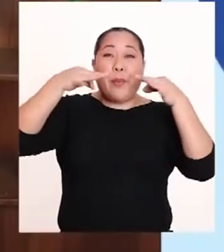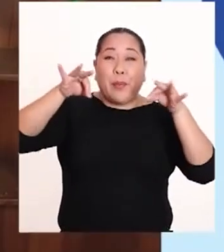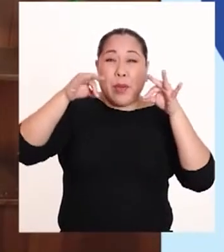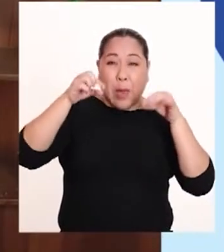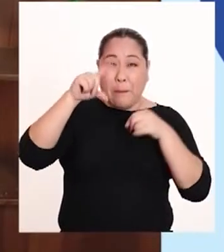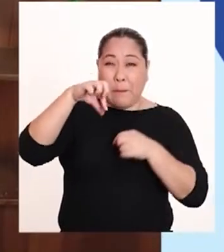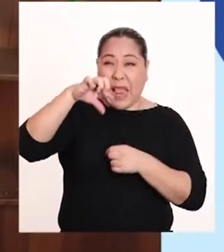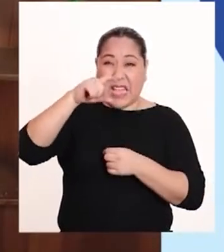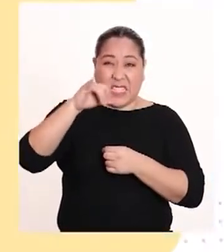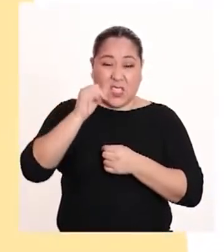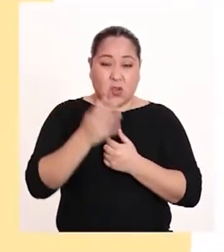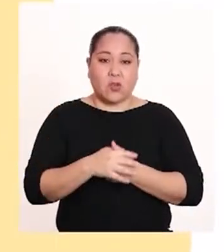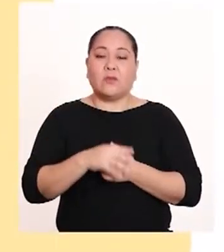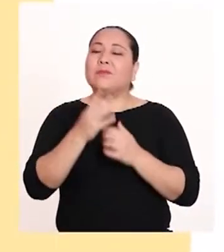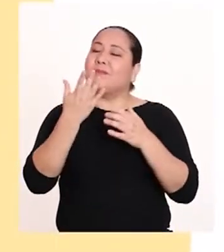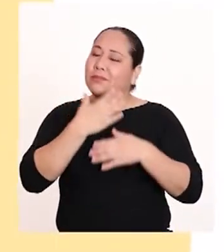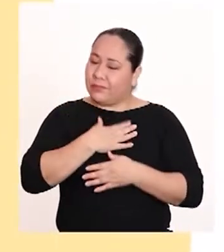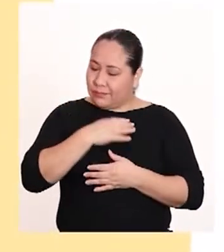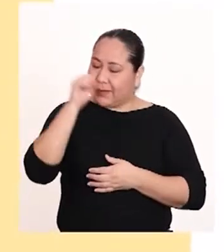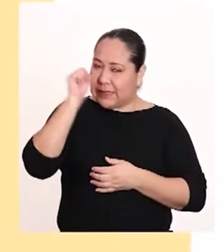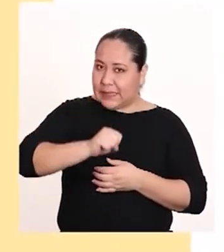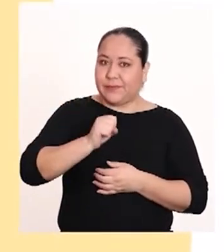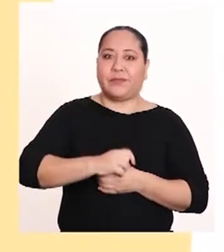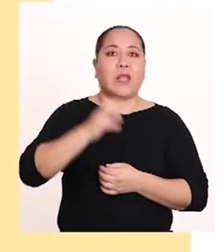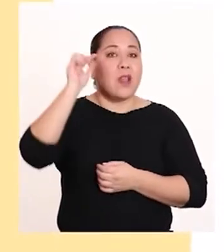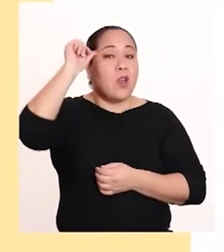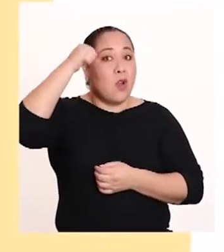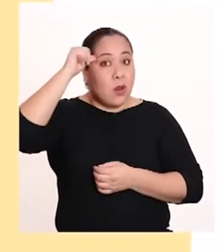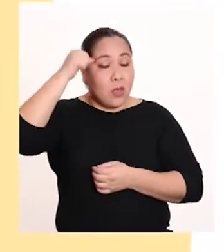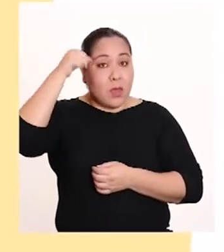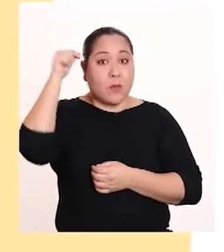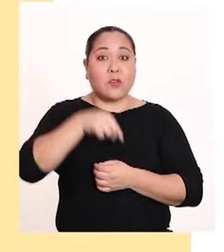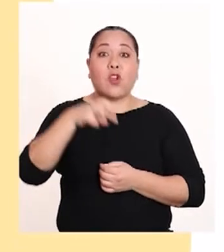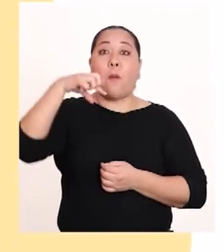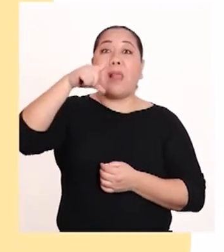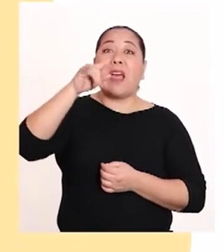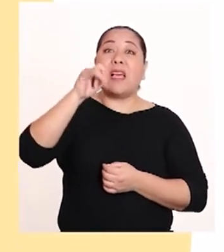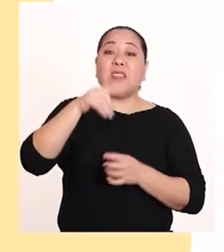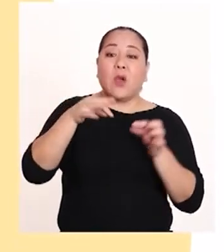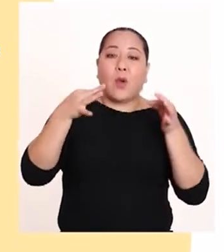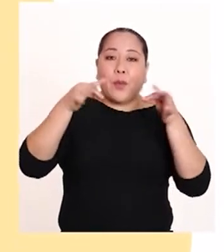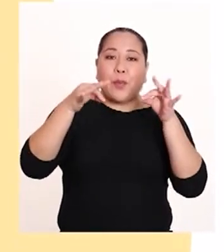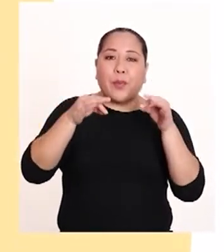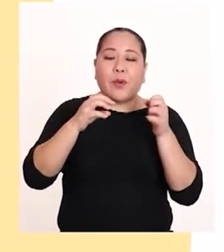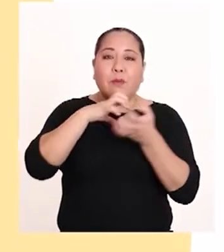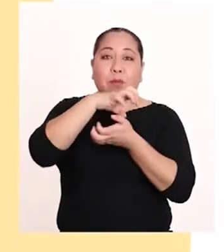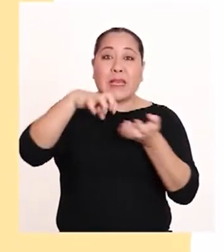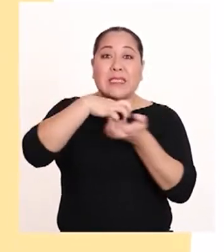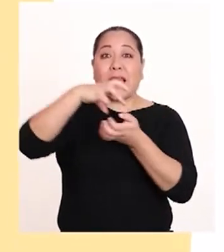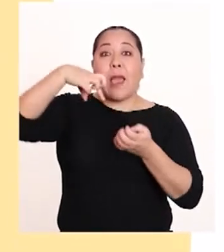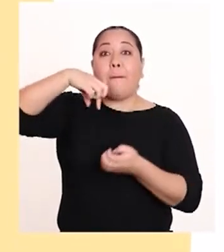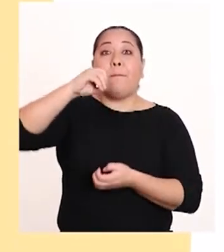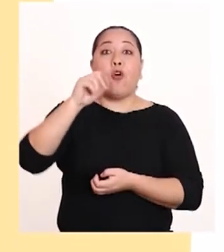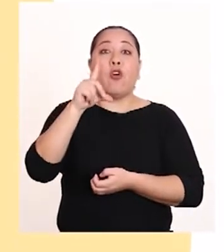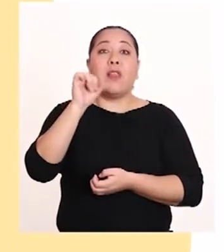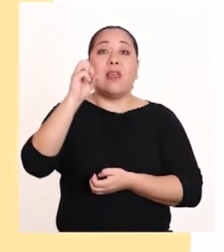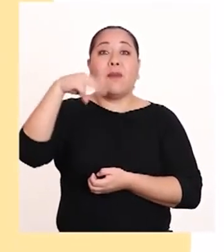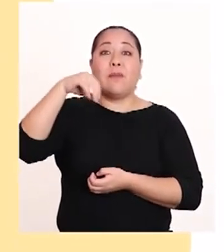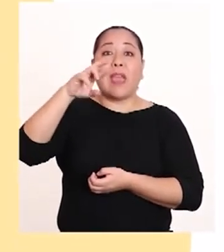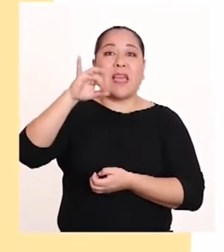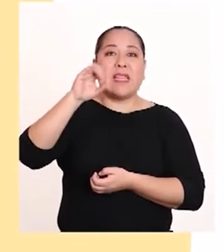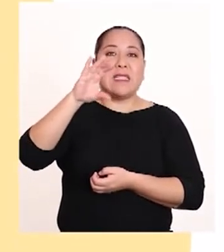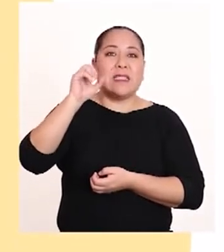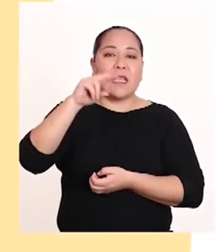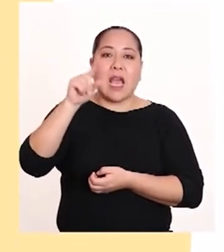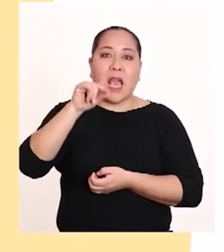Con mucho gusto. Veamos. Recordemos que los plásticos se forman por reacción de polimerización. El